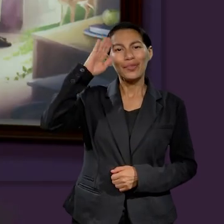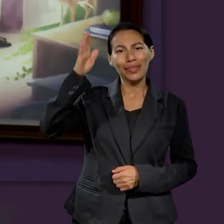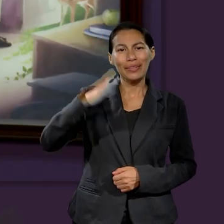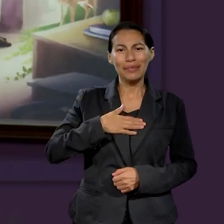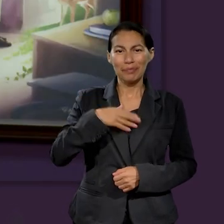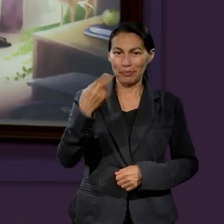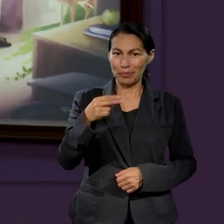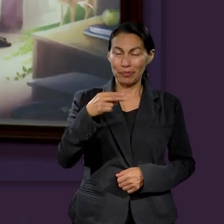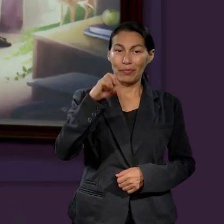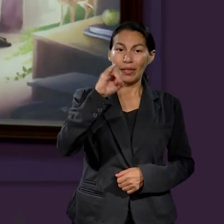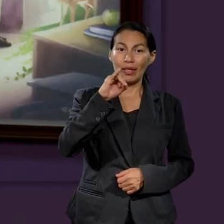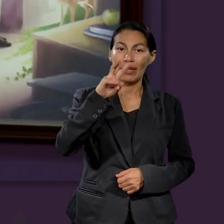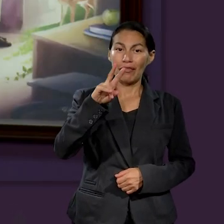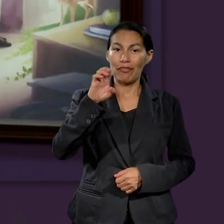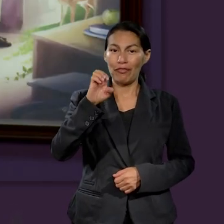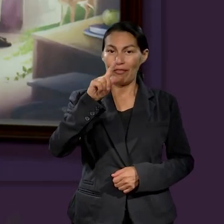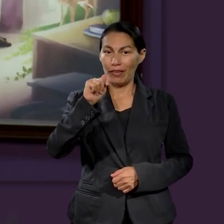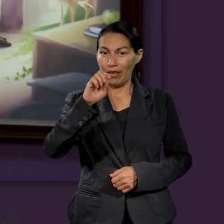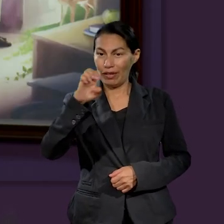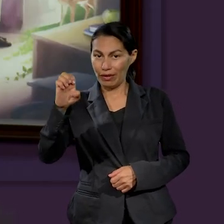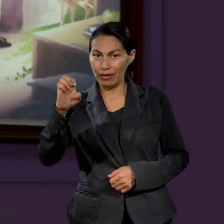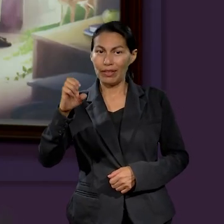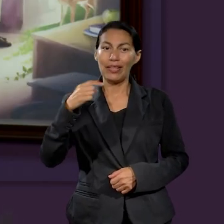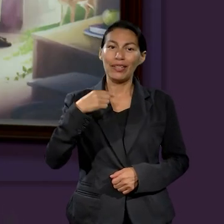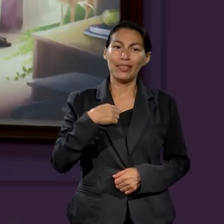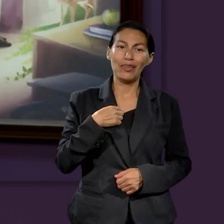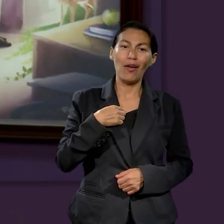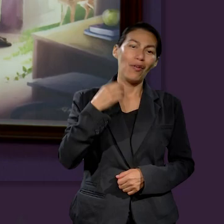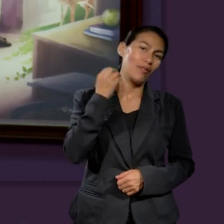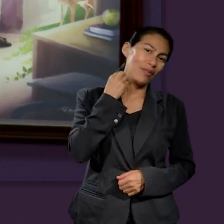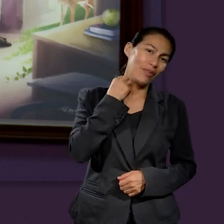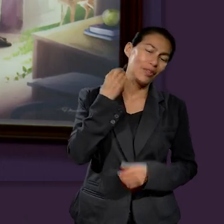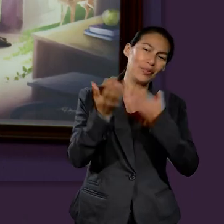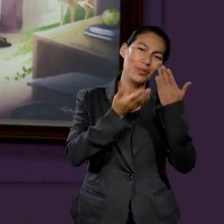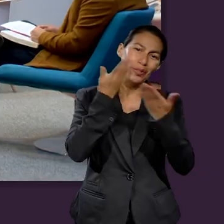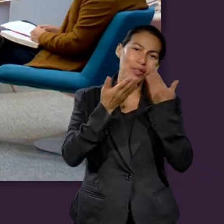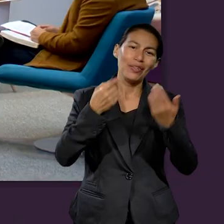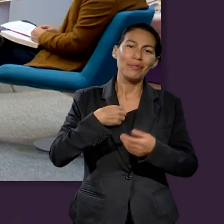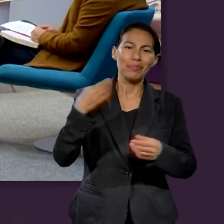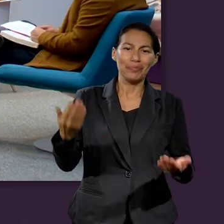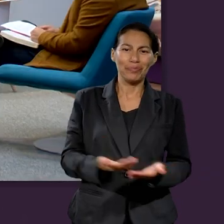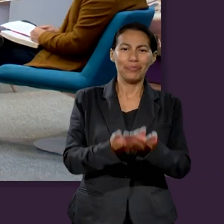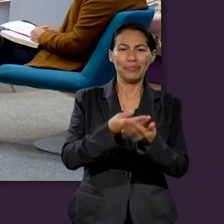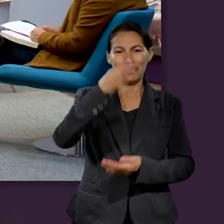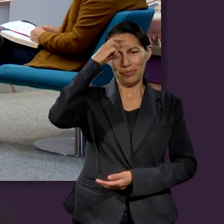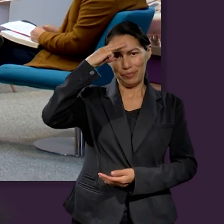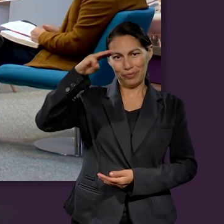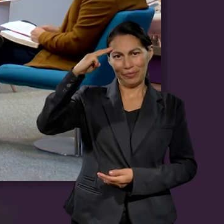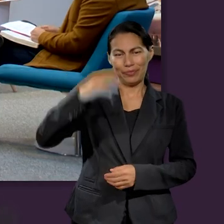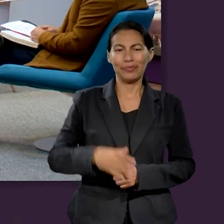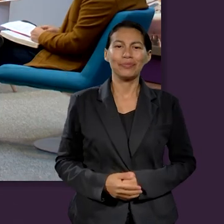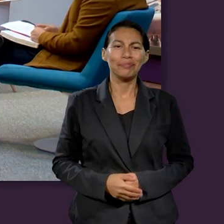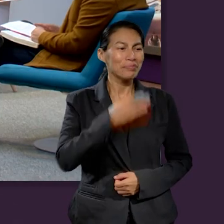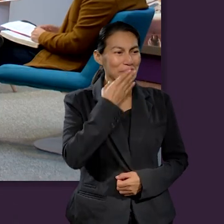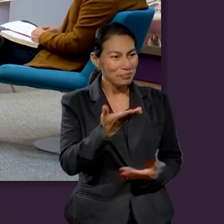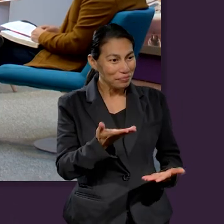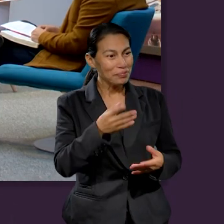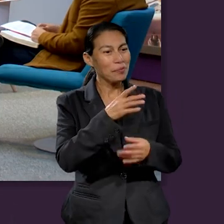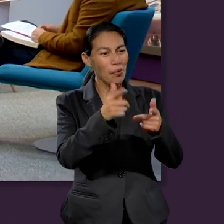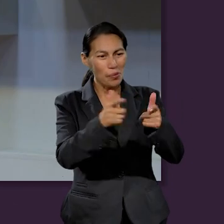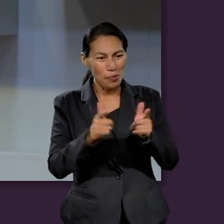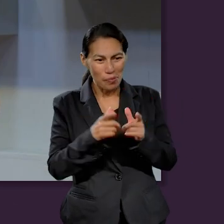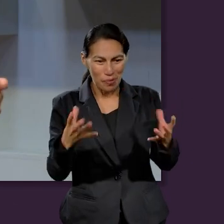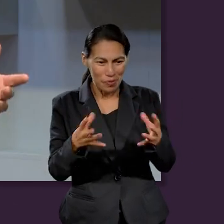Hola, mi nombre es Ivette Nevarez, estudio Derecho, y soy de Mexicali, Baja California. Muy bien, tenemos un grupo selecto de